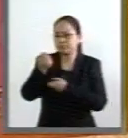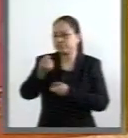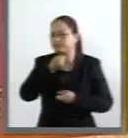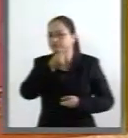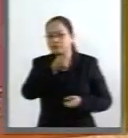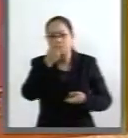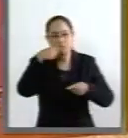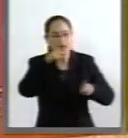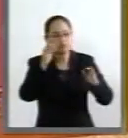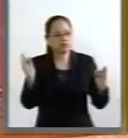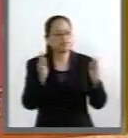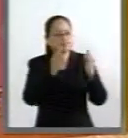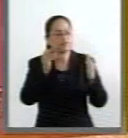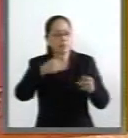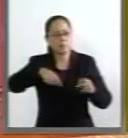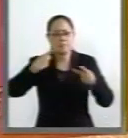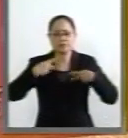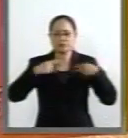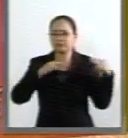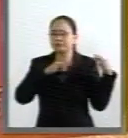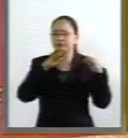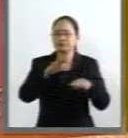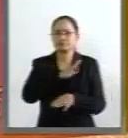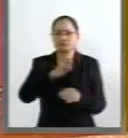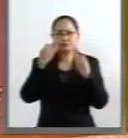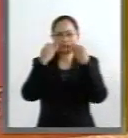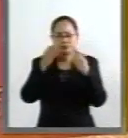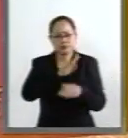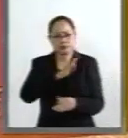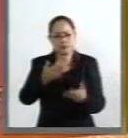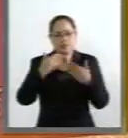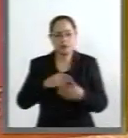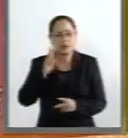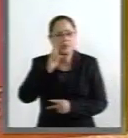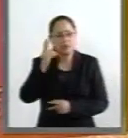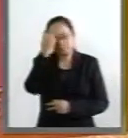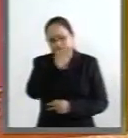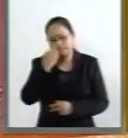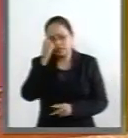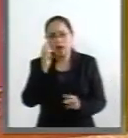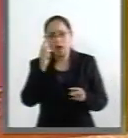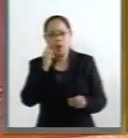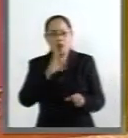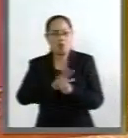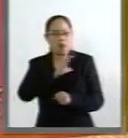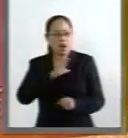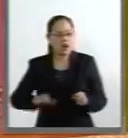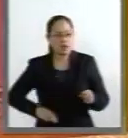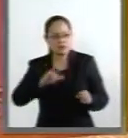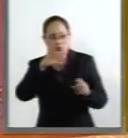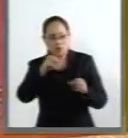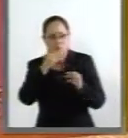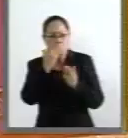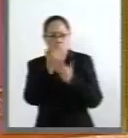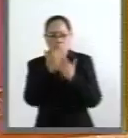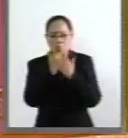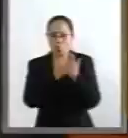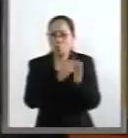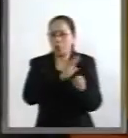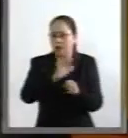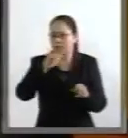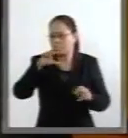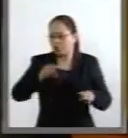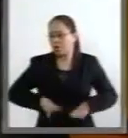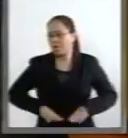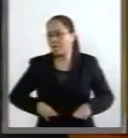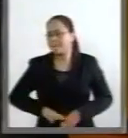los aspirantes, realizar una valoración de las y los candidatos en función de criterios claros y públicos, que